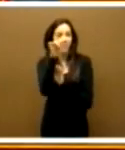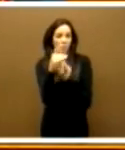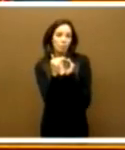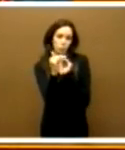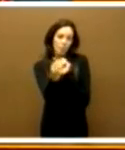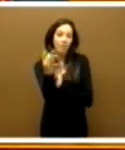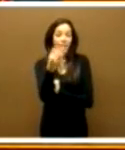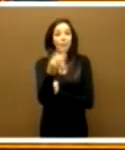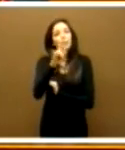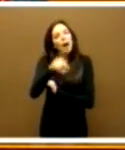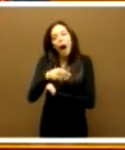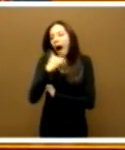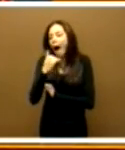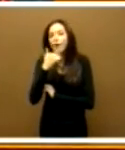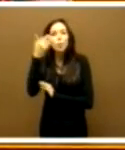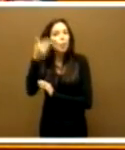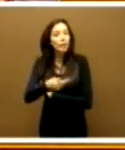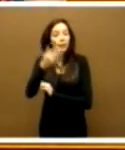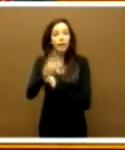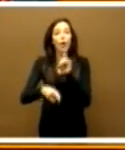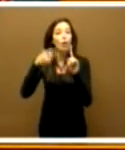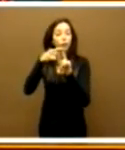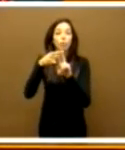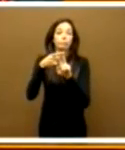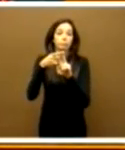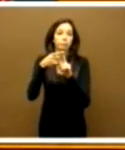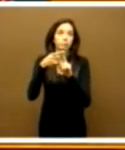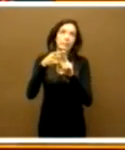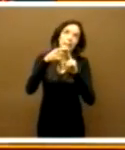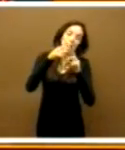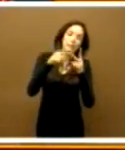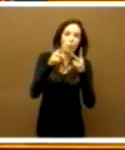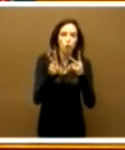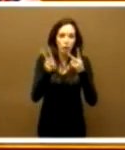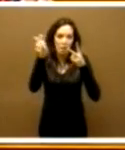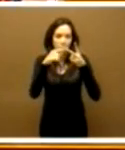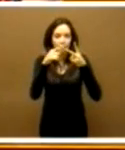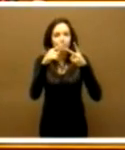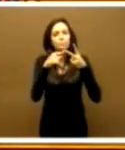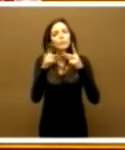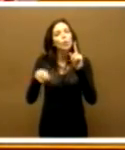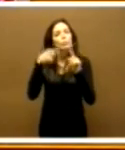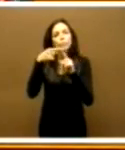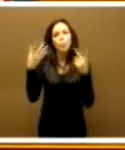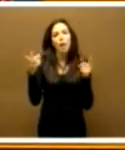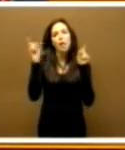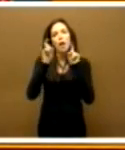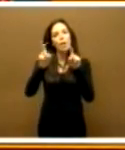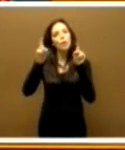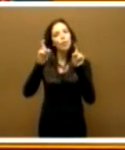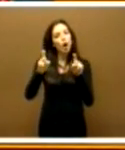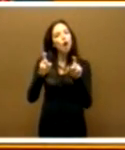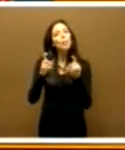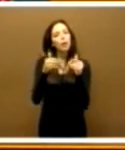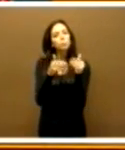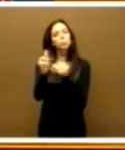importante para conseguir, y sería la segunda cuestión, para conseguir una educación efectiva